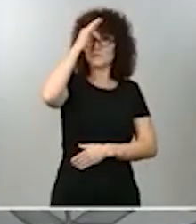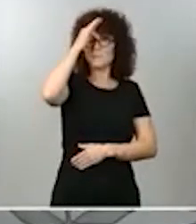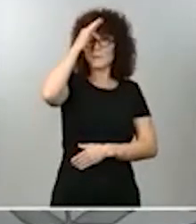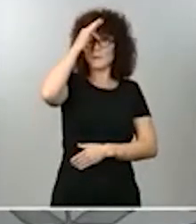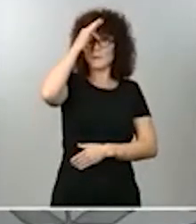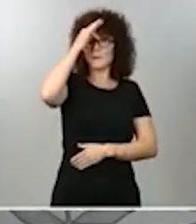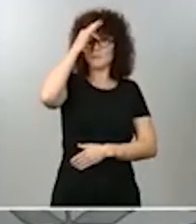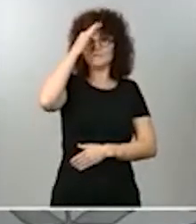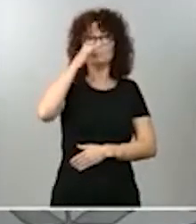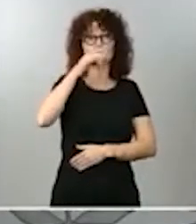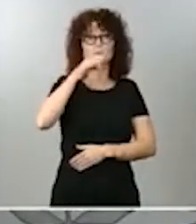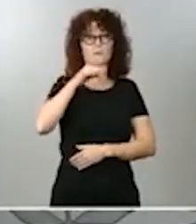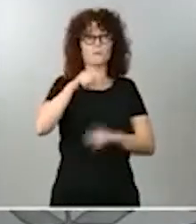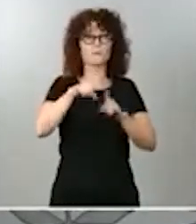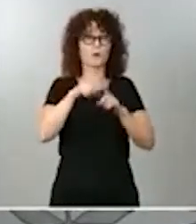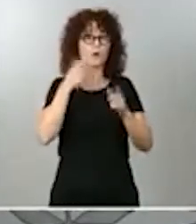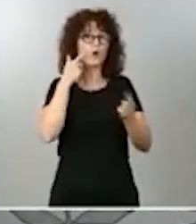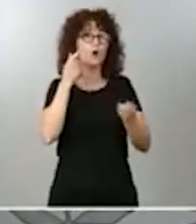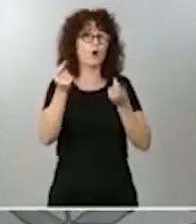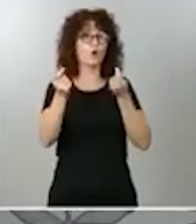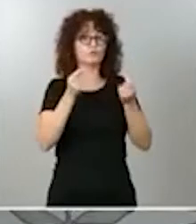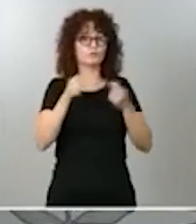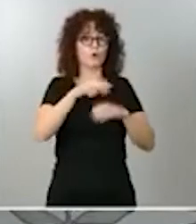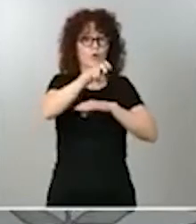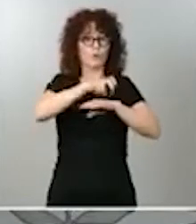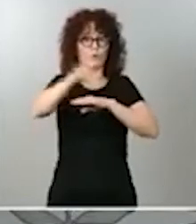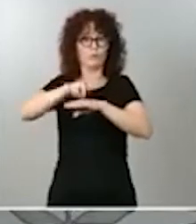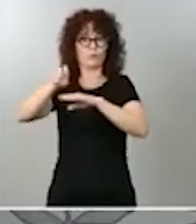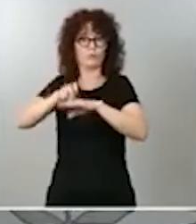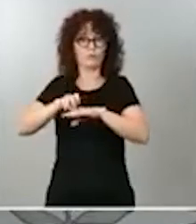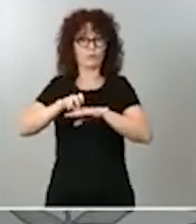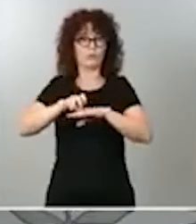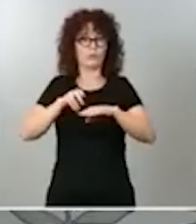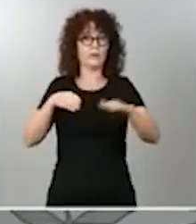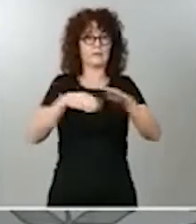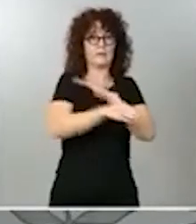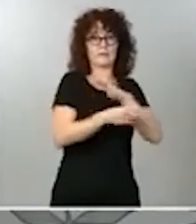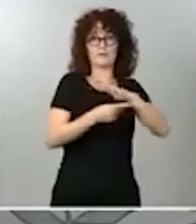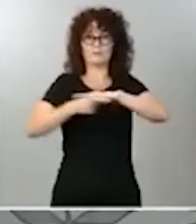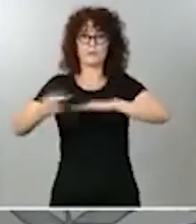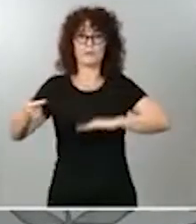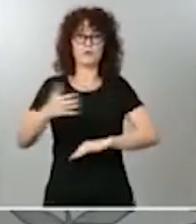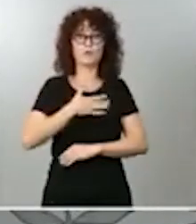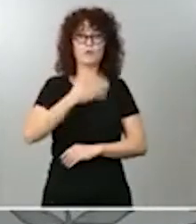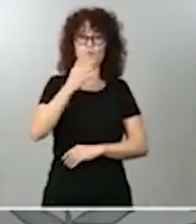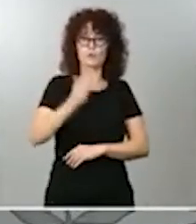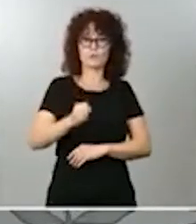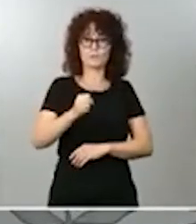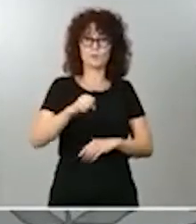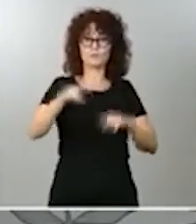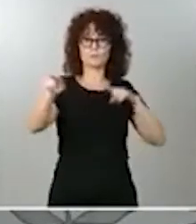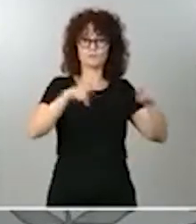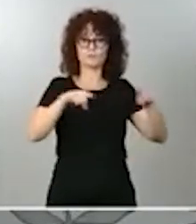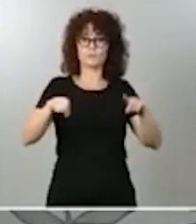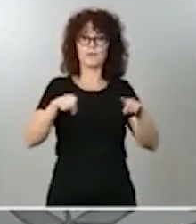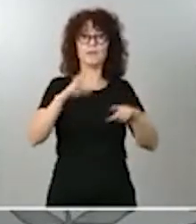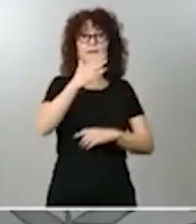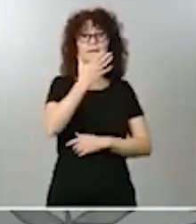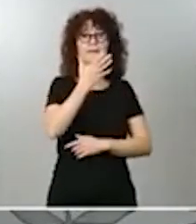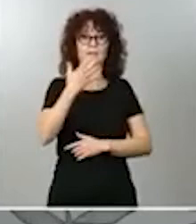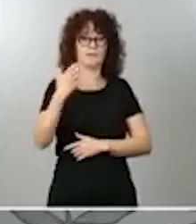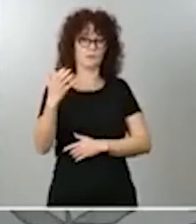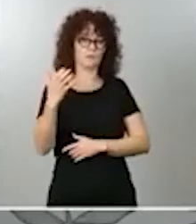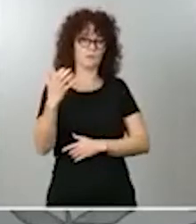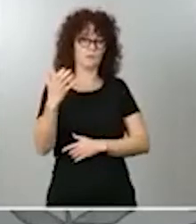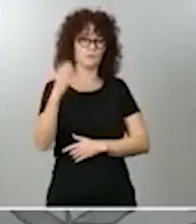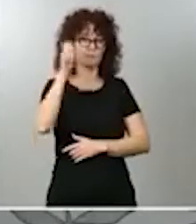que no controlado, de personas saliendo o entrando de esos municipios, insisto, que están superando los 500 personas por